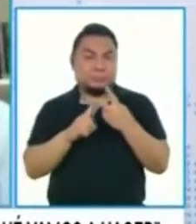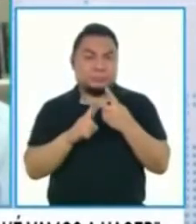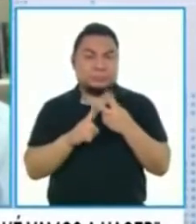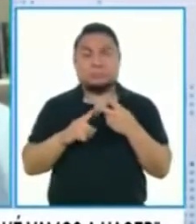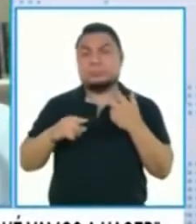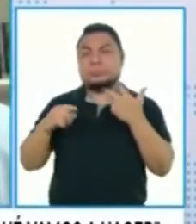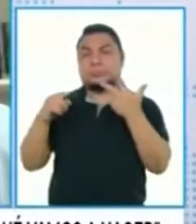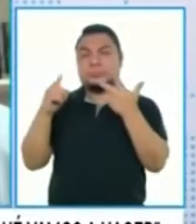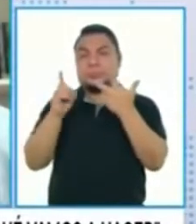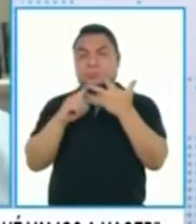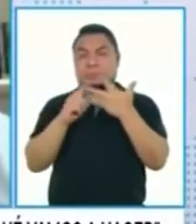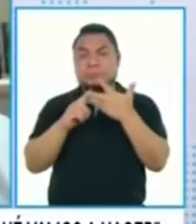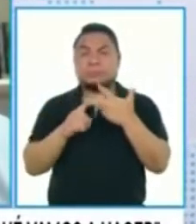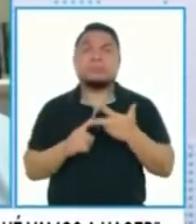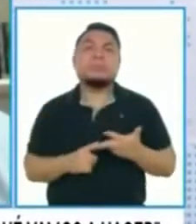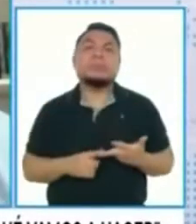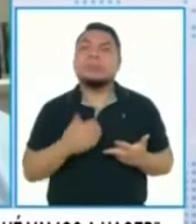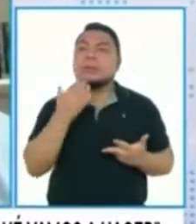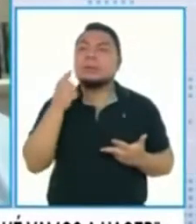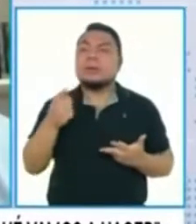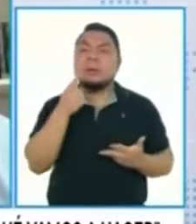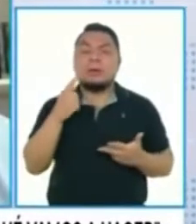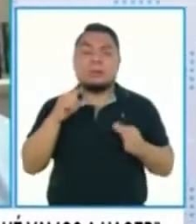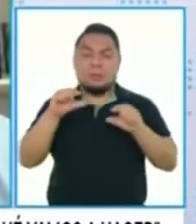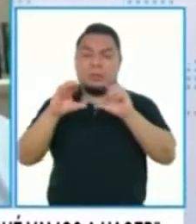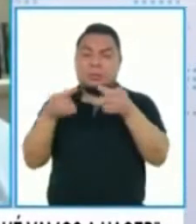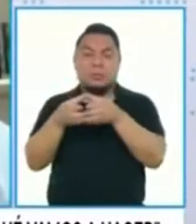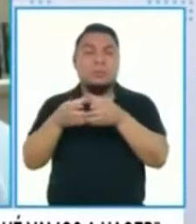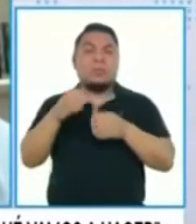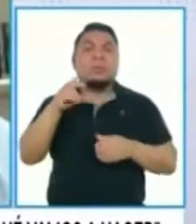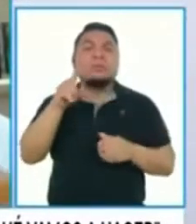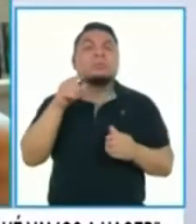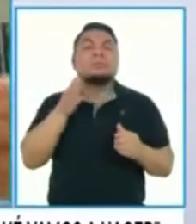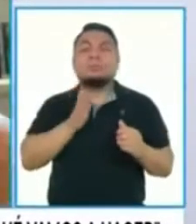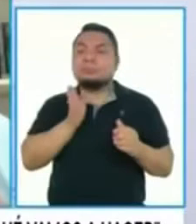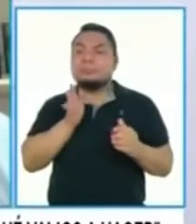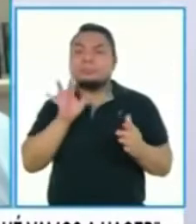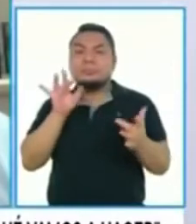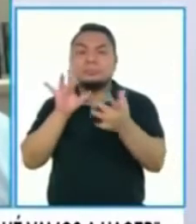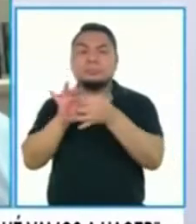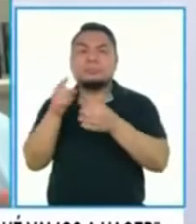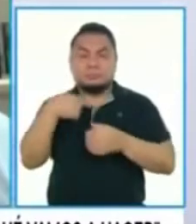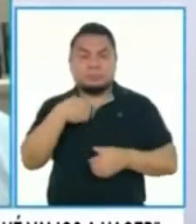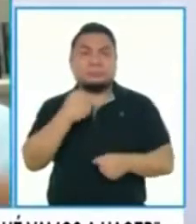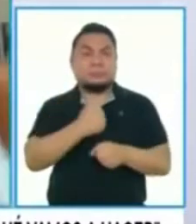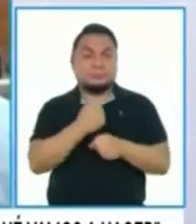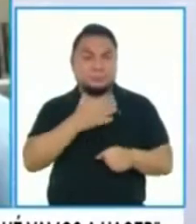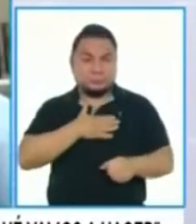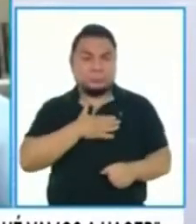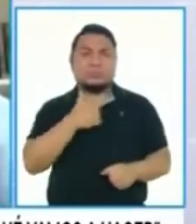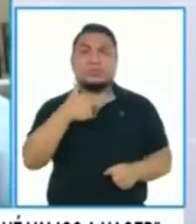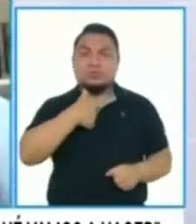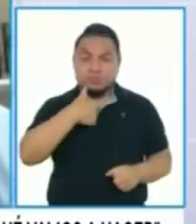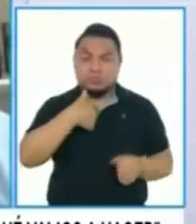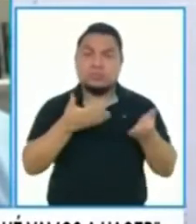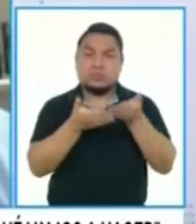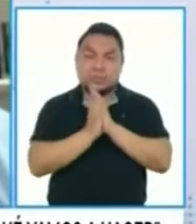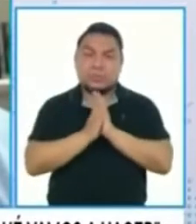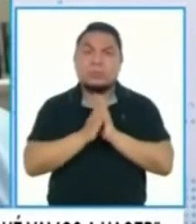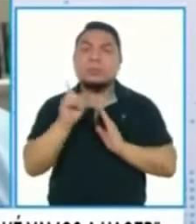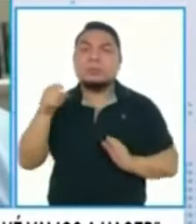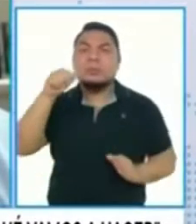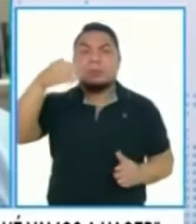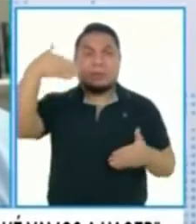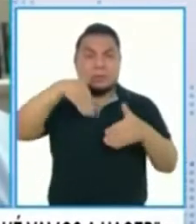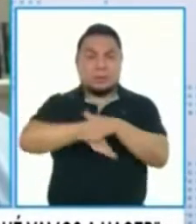Y la tercera es el mecanismo COVAX multilateral, que se inició durante mi gestión. Yo soy el que solicito el ingreso